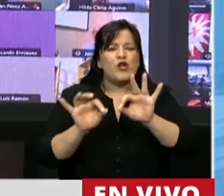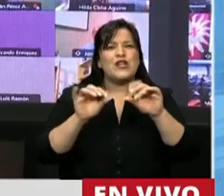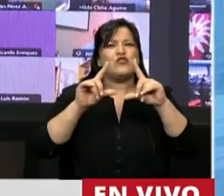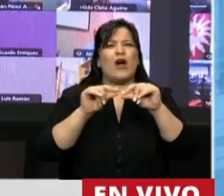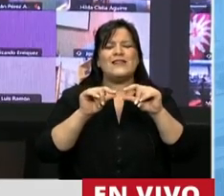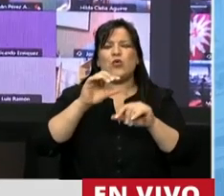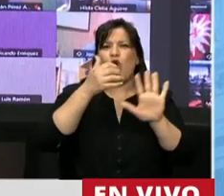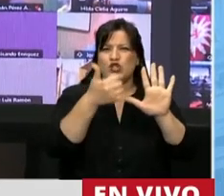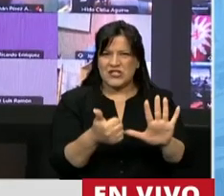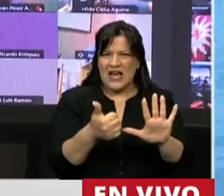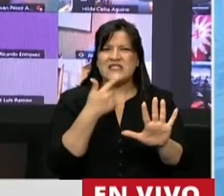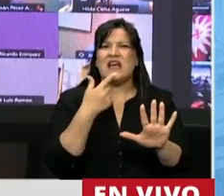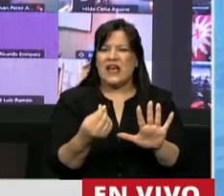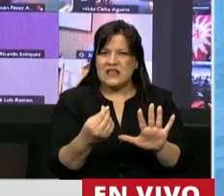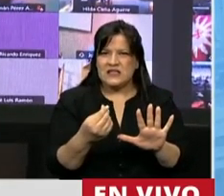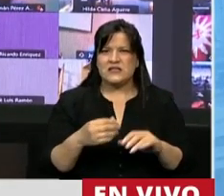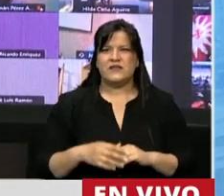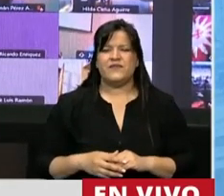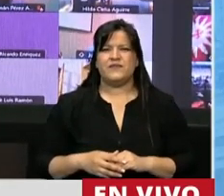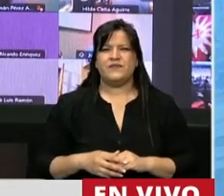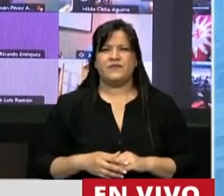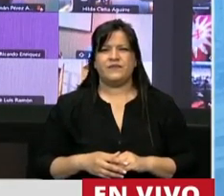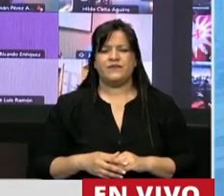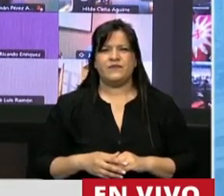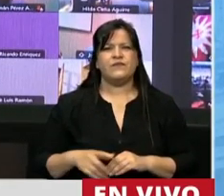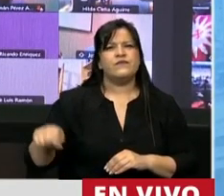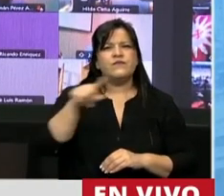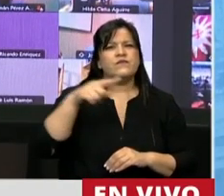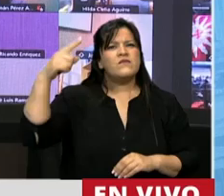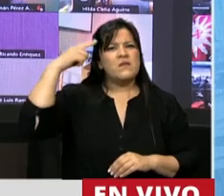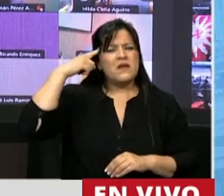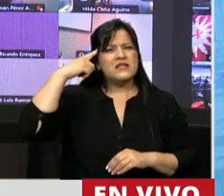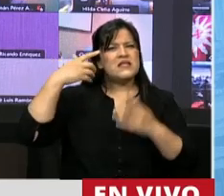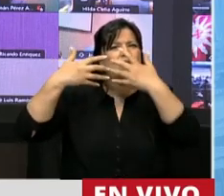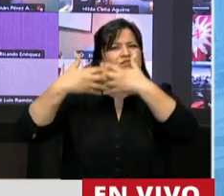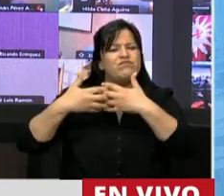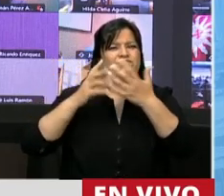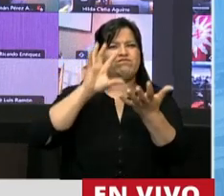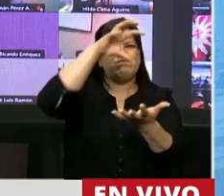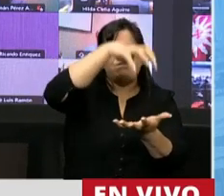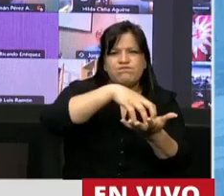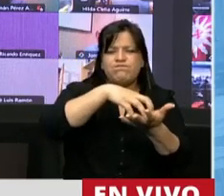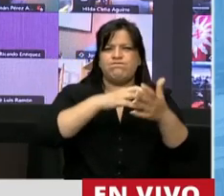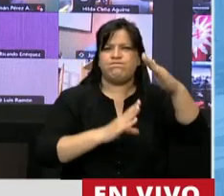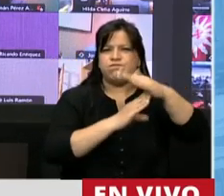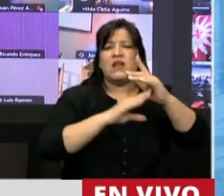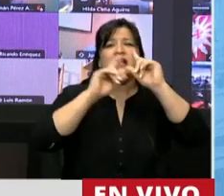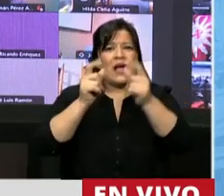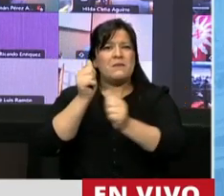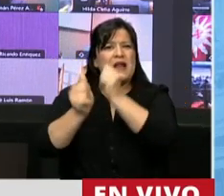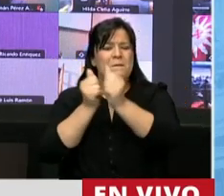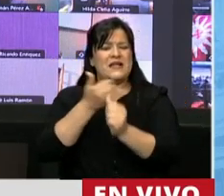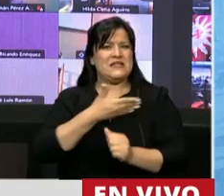el artículo 6 que invita a repensar el lugar de asiento de organismos entes e incluso empresas del Estado